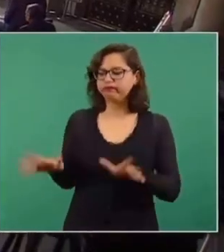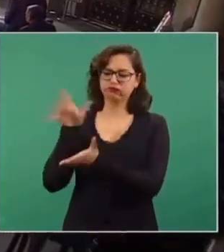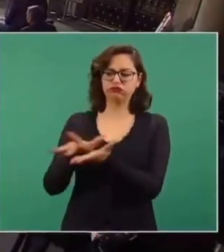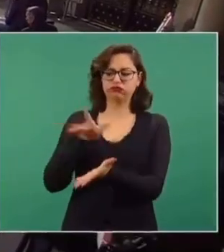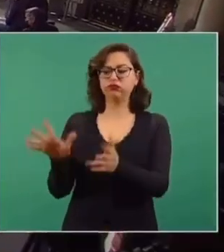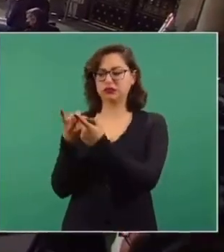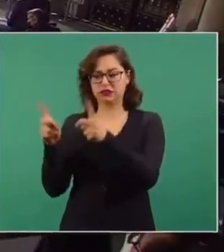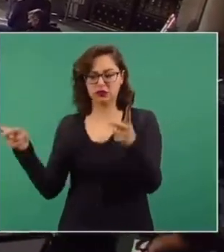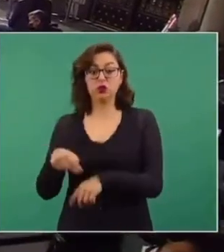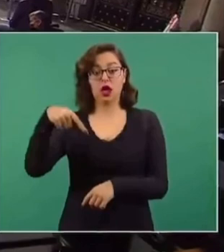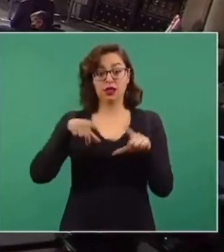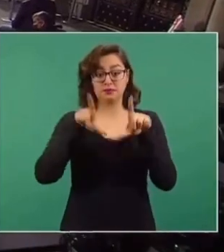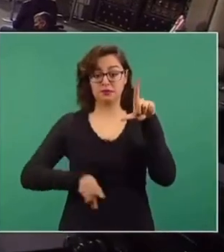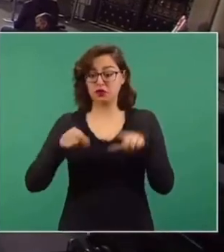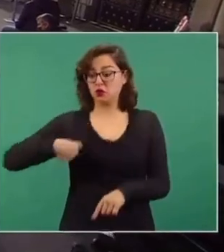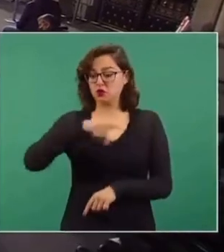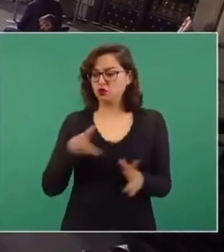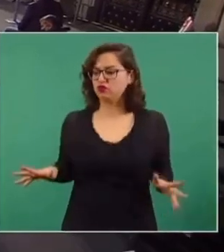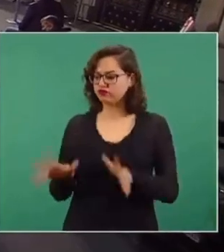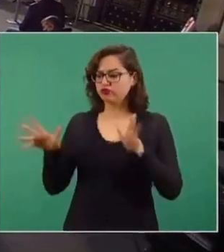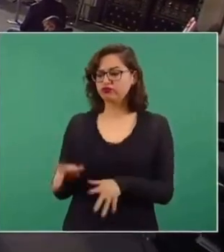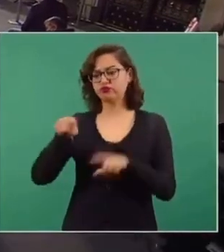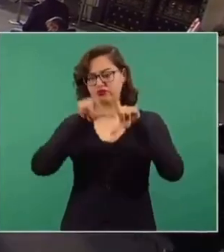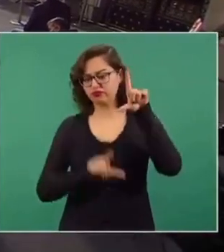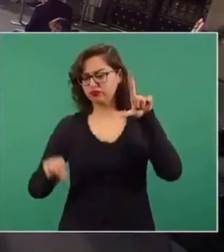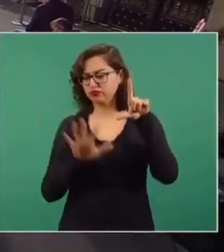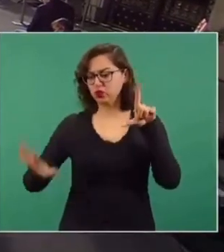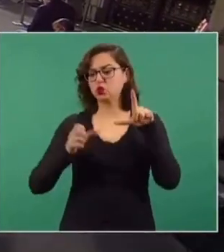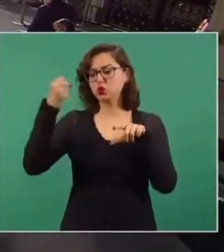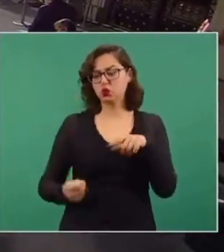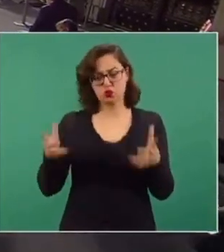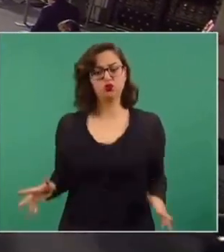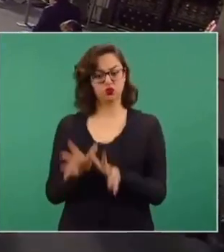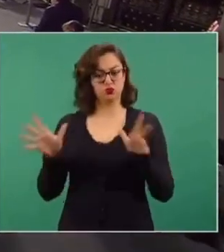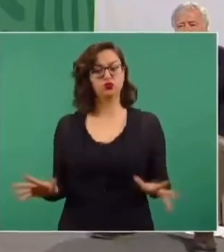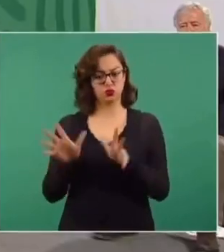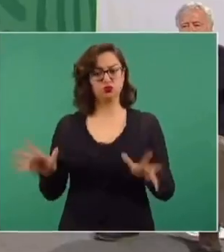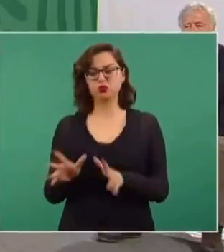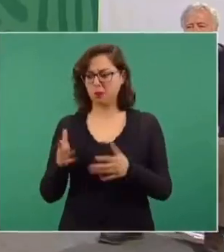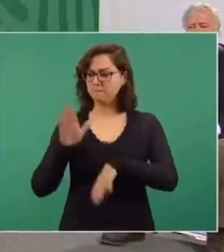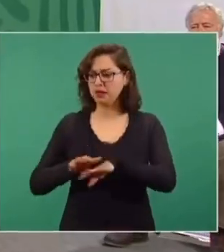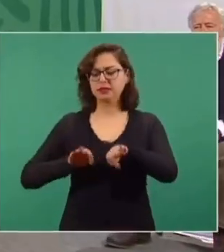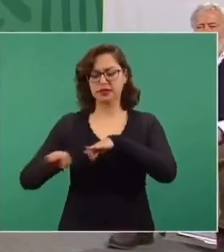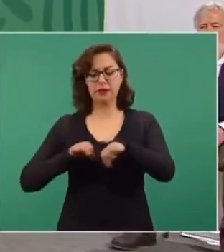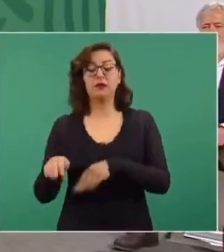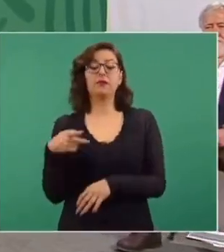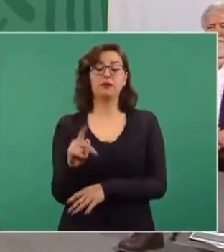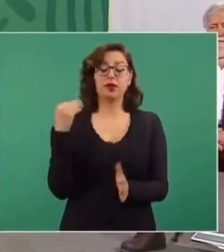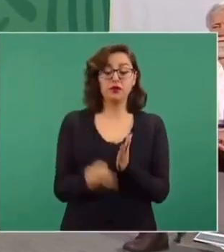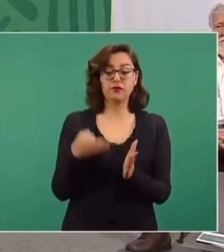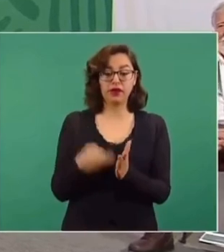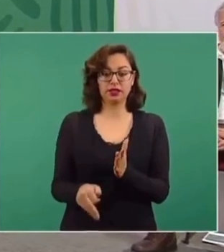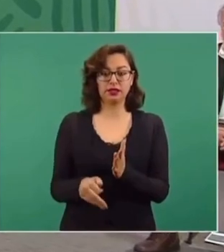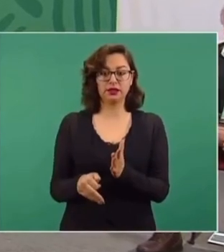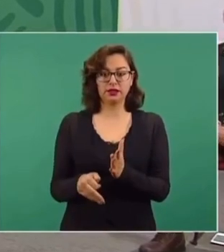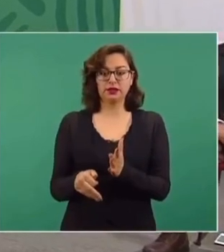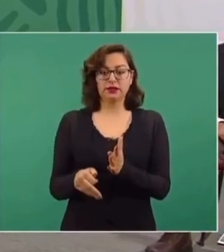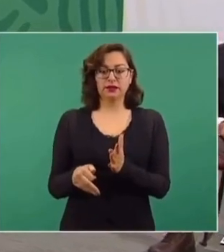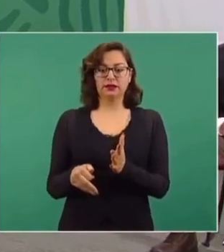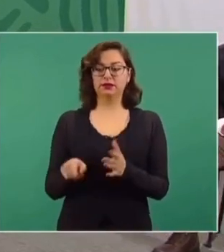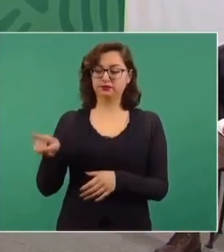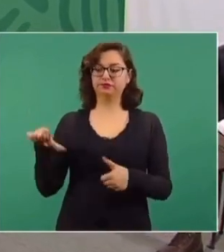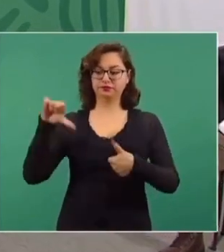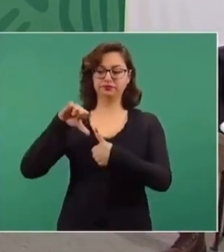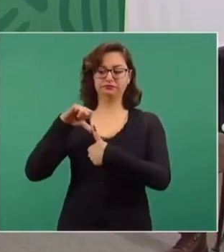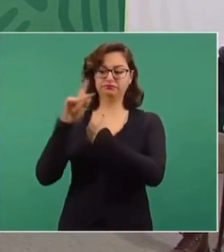haciendo lo que nos corresponde. Se están generando muchos empleos en el sur de México, pero hace falta atender a los hermanos